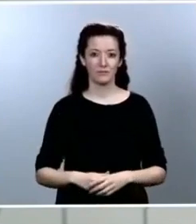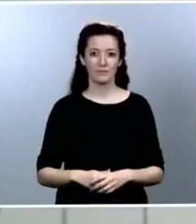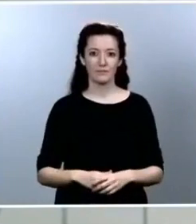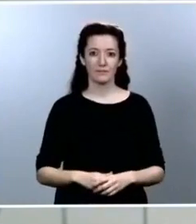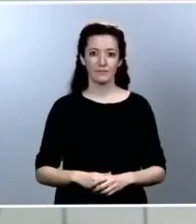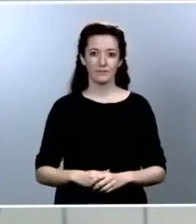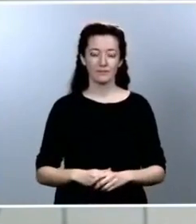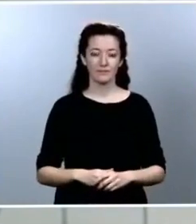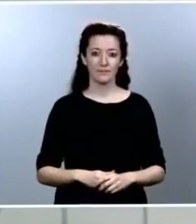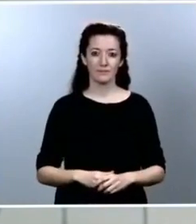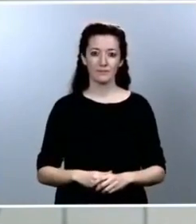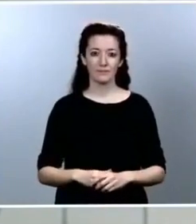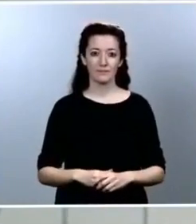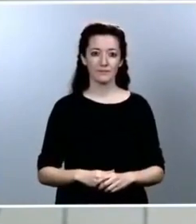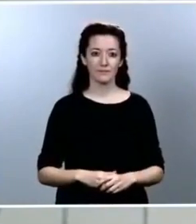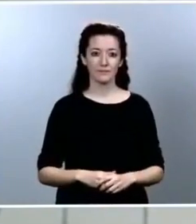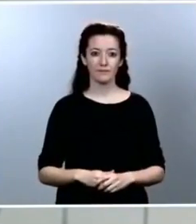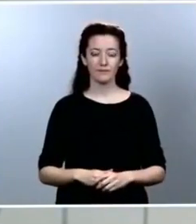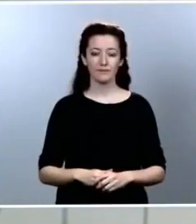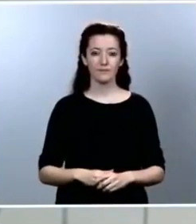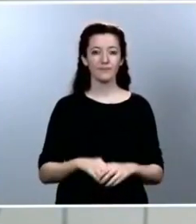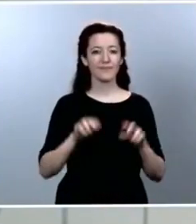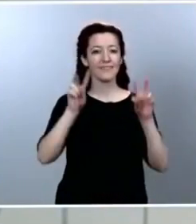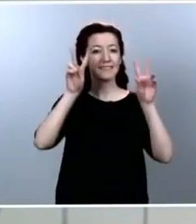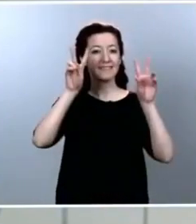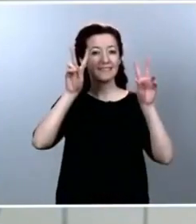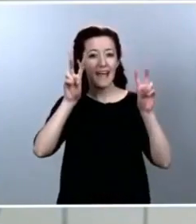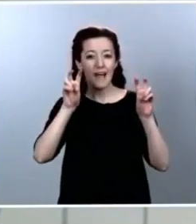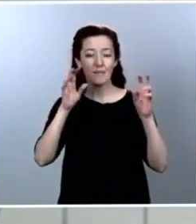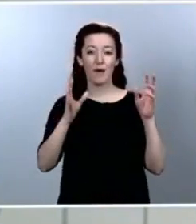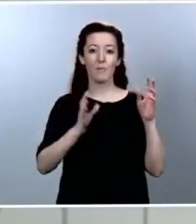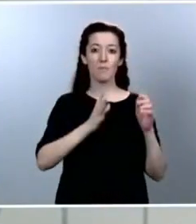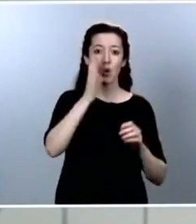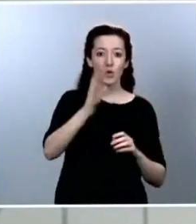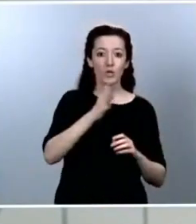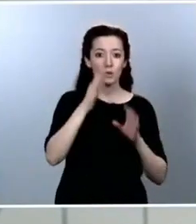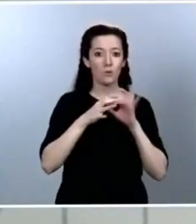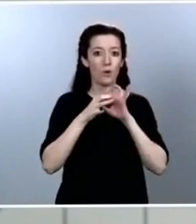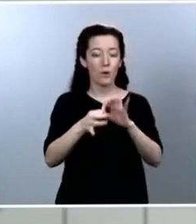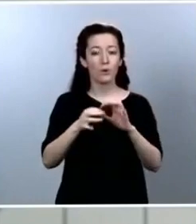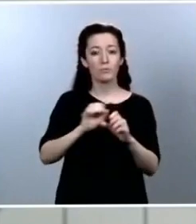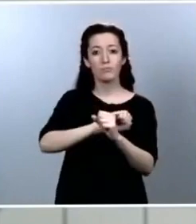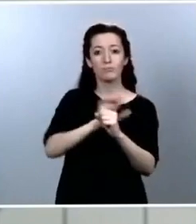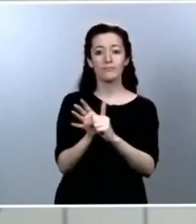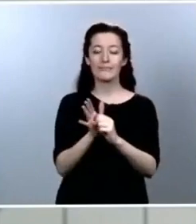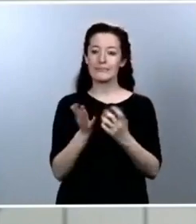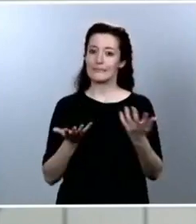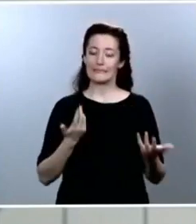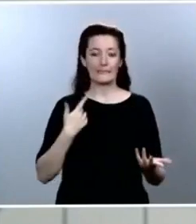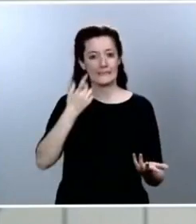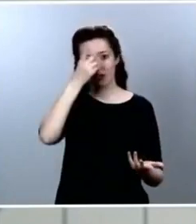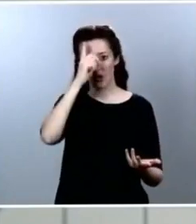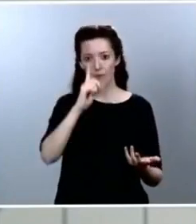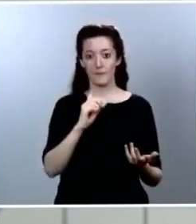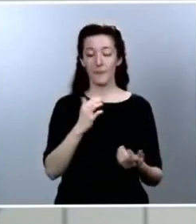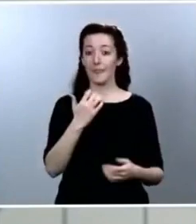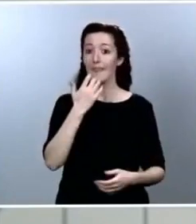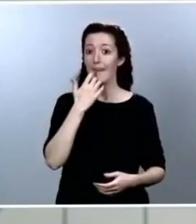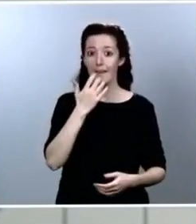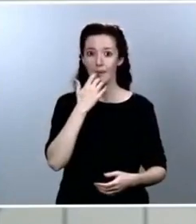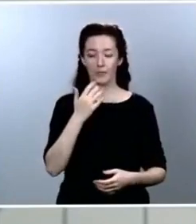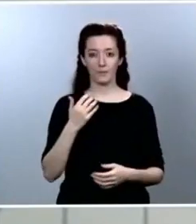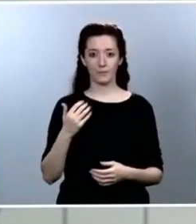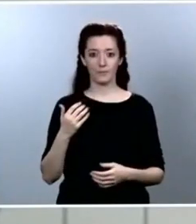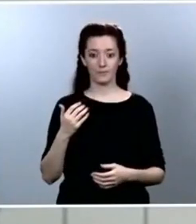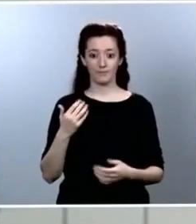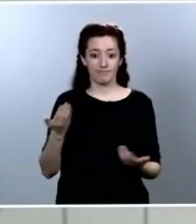El jefe del Ejecutivo ha precisado que la desescalada será gradual y que todas las actividades económicas se recuperarán por etapas y bajo limitaciones que